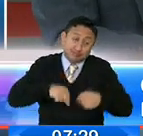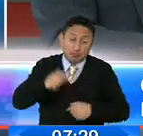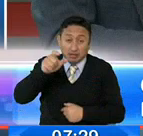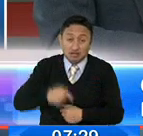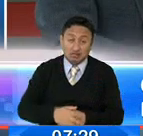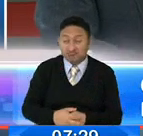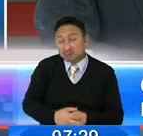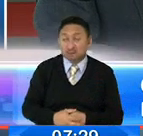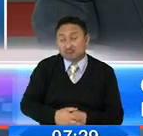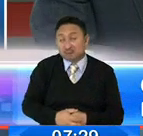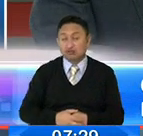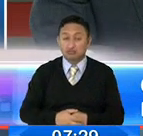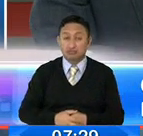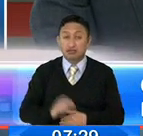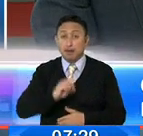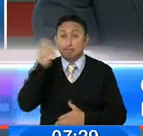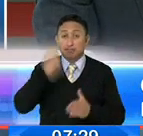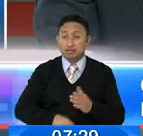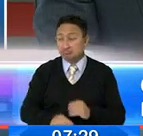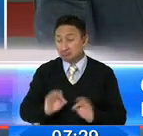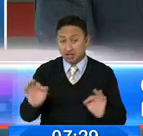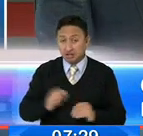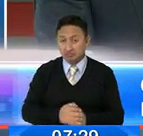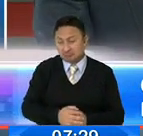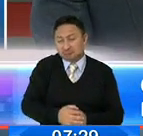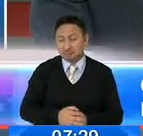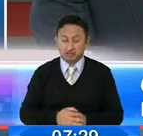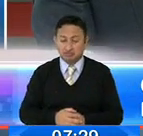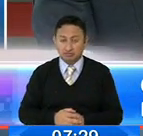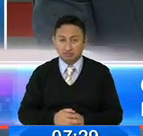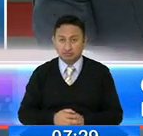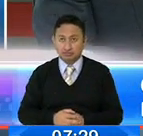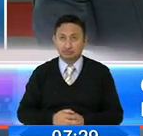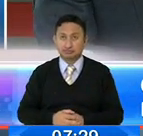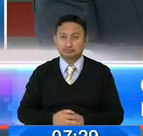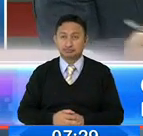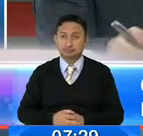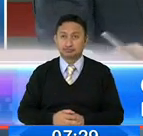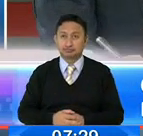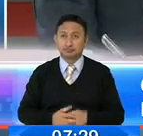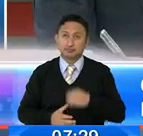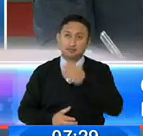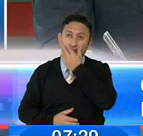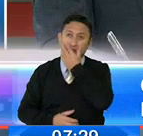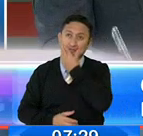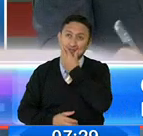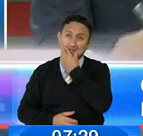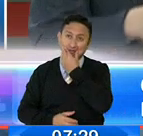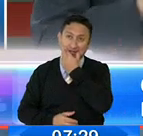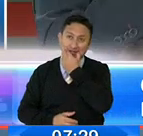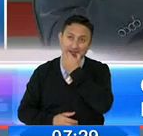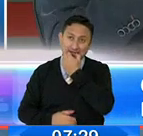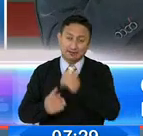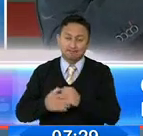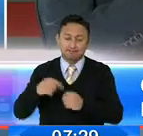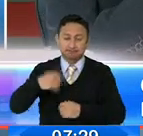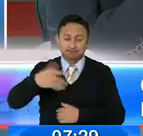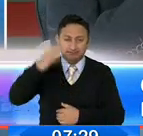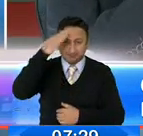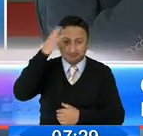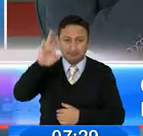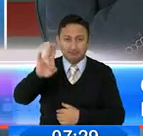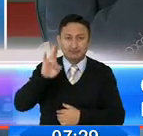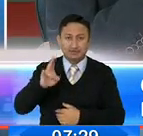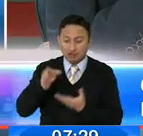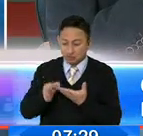Entonces, si no nos multan, hasta ahí nos digamos. Bueno, como sabemos, las siete parroquias que nosotros hemos priorizado son Chillo